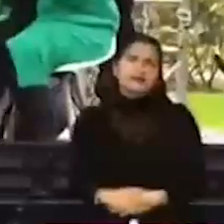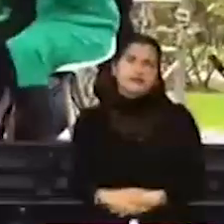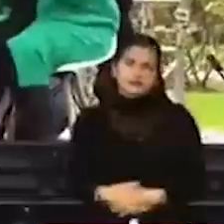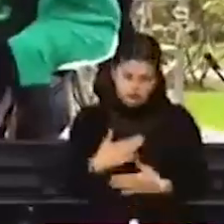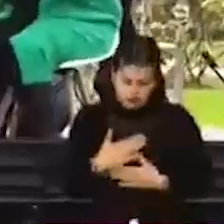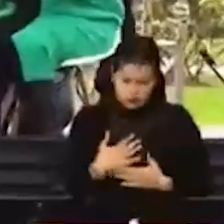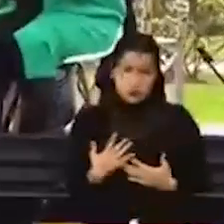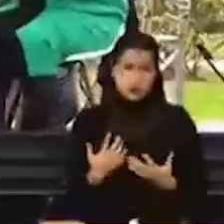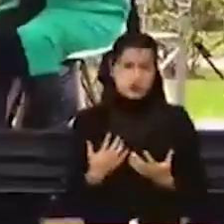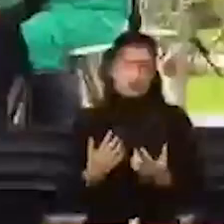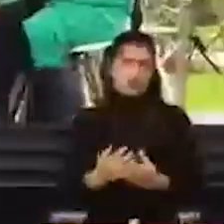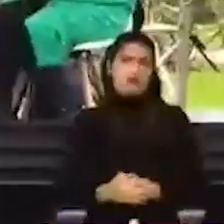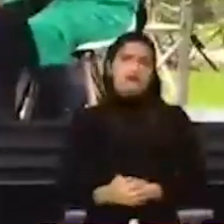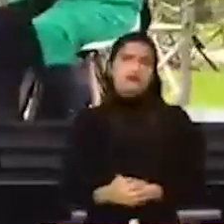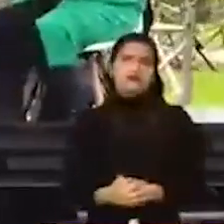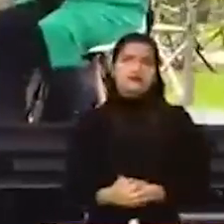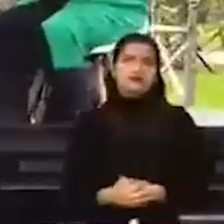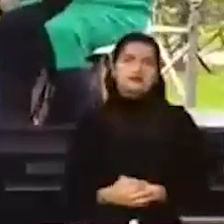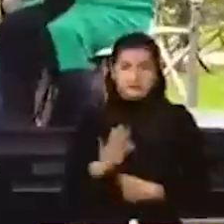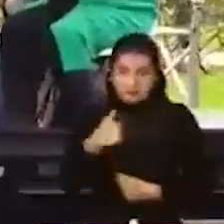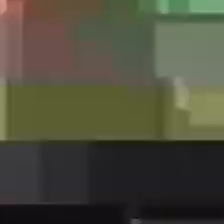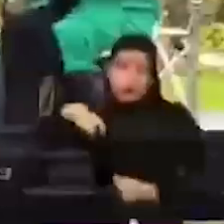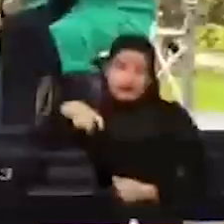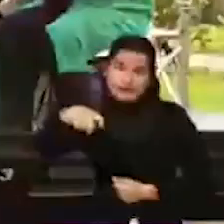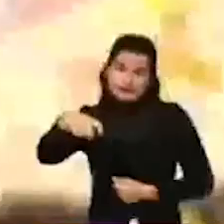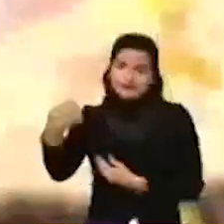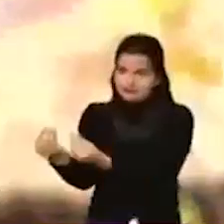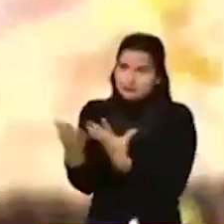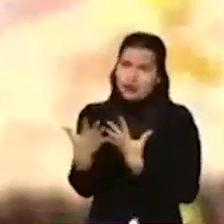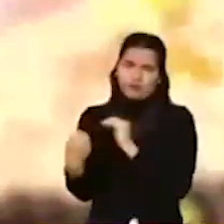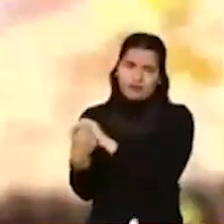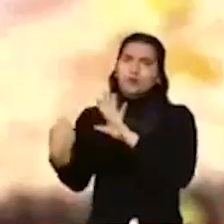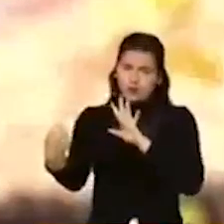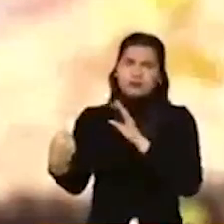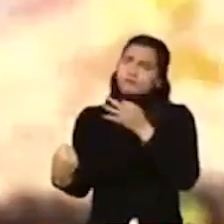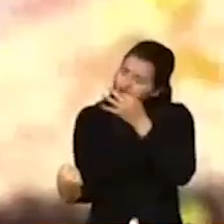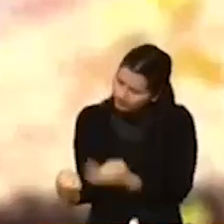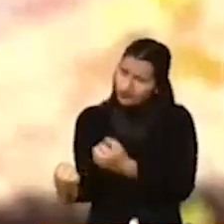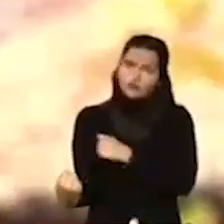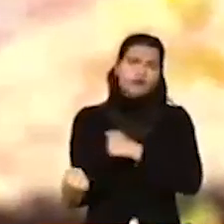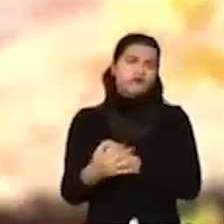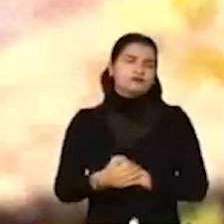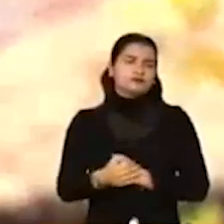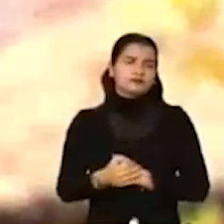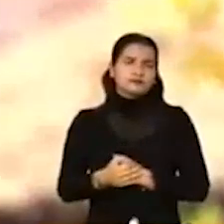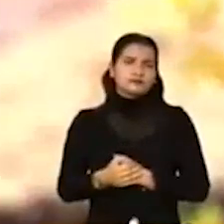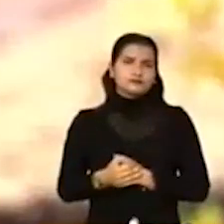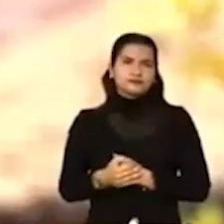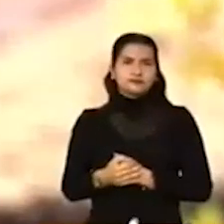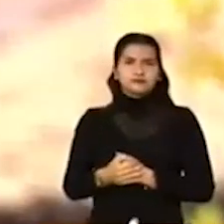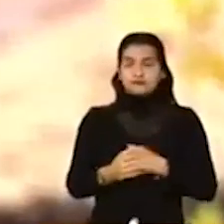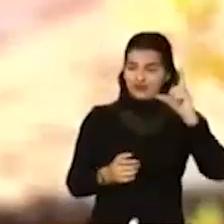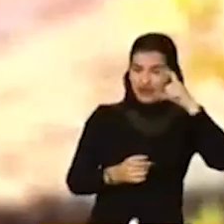eso lo que necesitamos. La verdad sanará, la verdad se va.